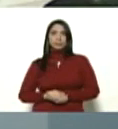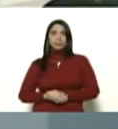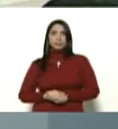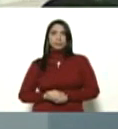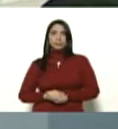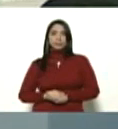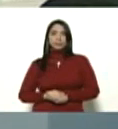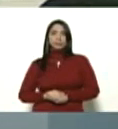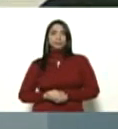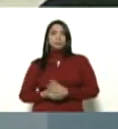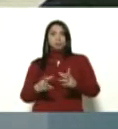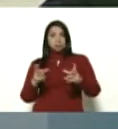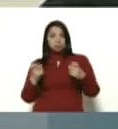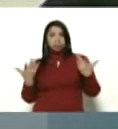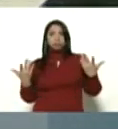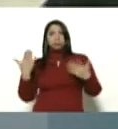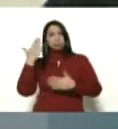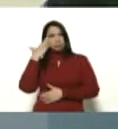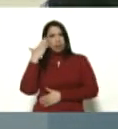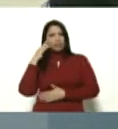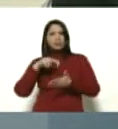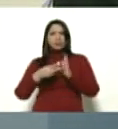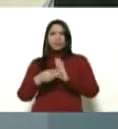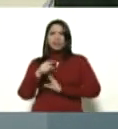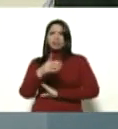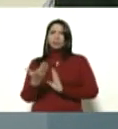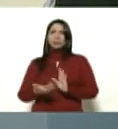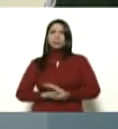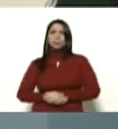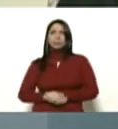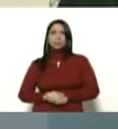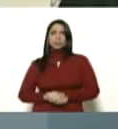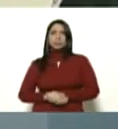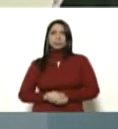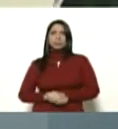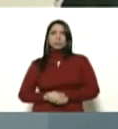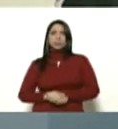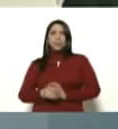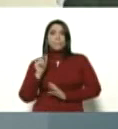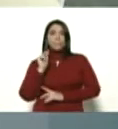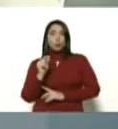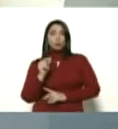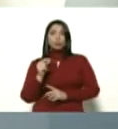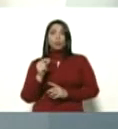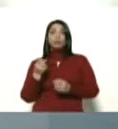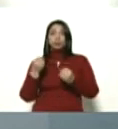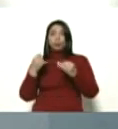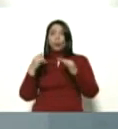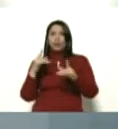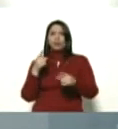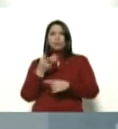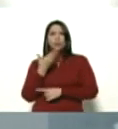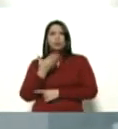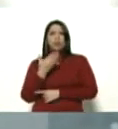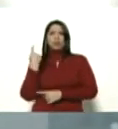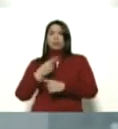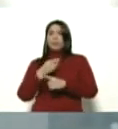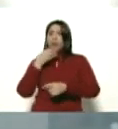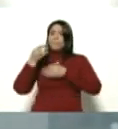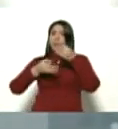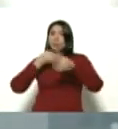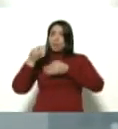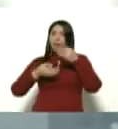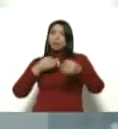cotizan y saben que significa esto este punto de cuenta es muy importante hay que explicarlo vicepresidenta